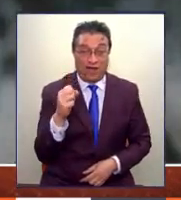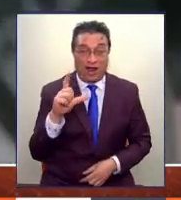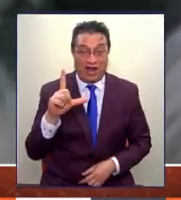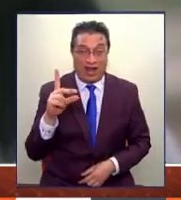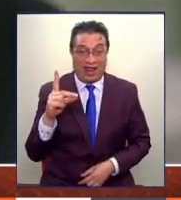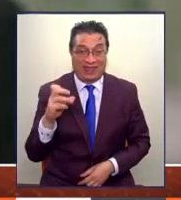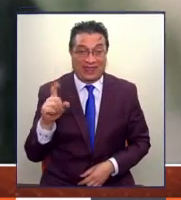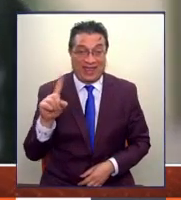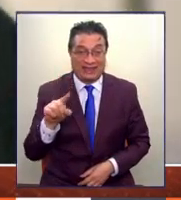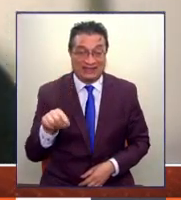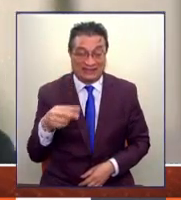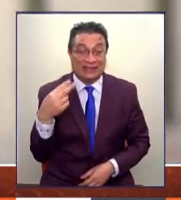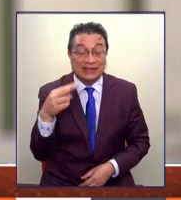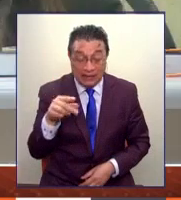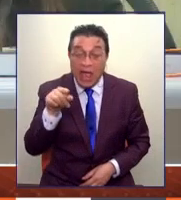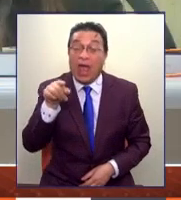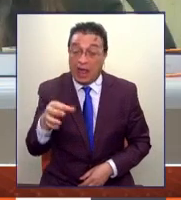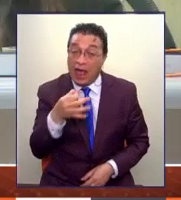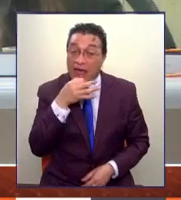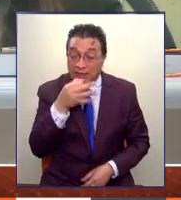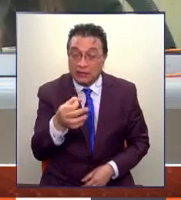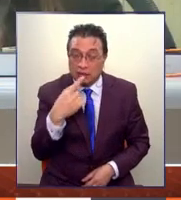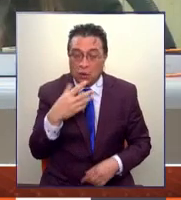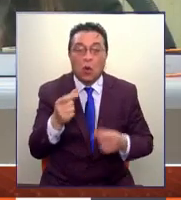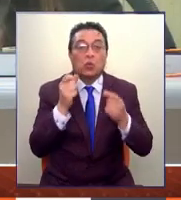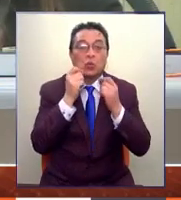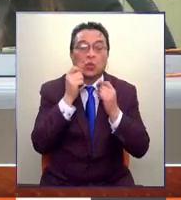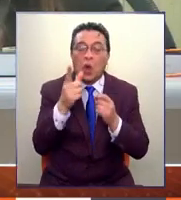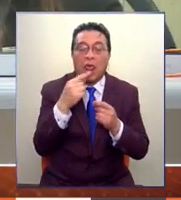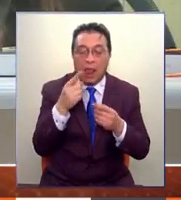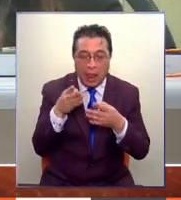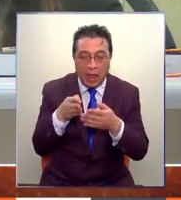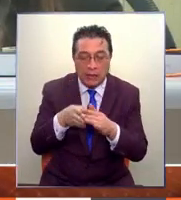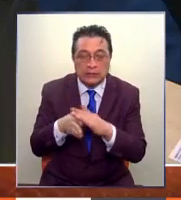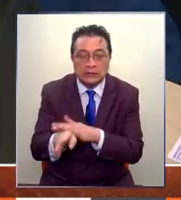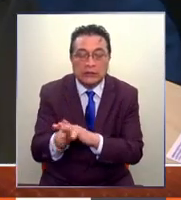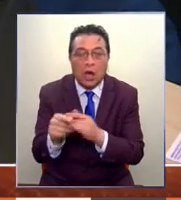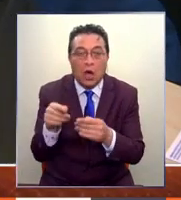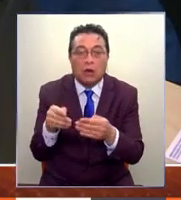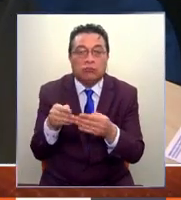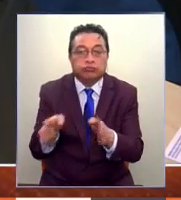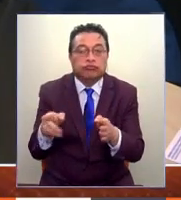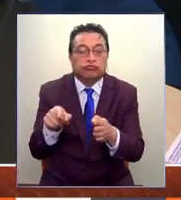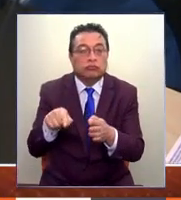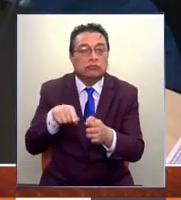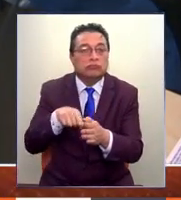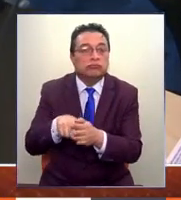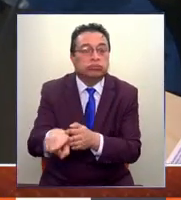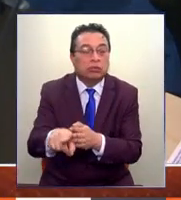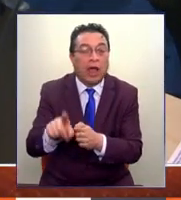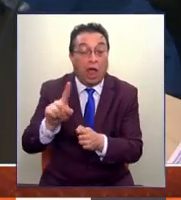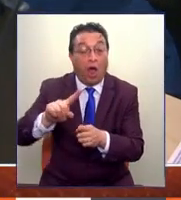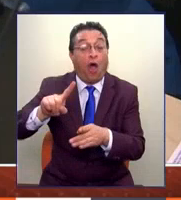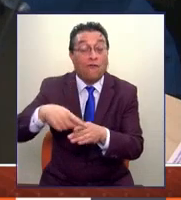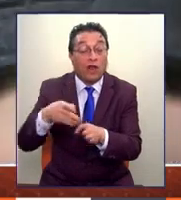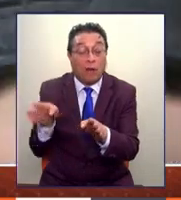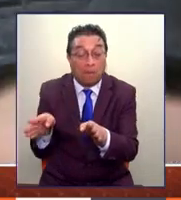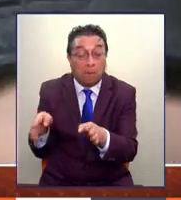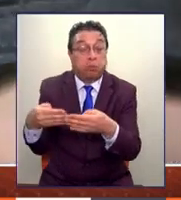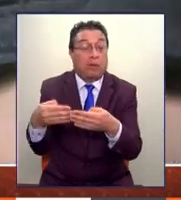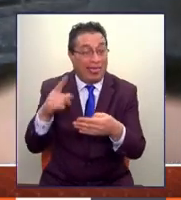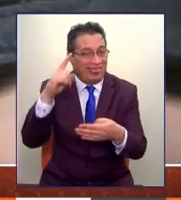de señales también de cuál es la puerta que se abre, como decía el exministro, que cuando se abre es difícil volver a cerrarla.